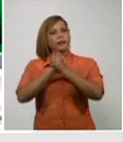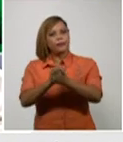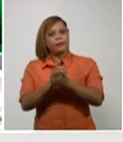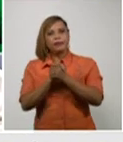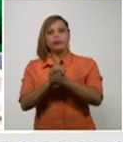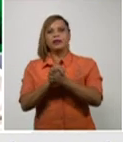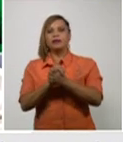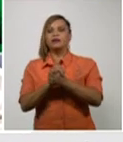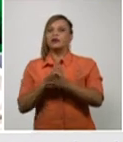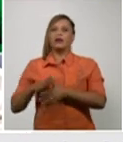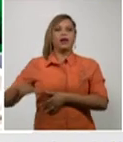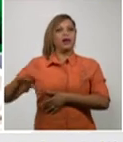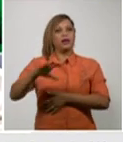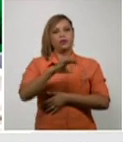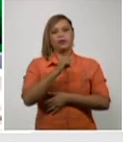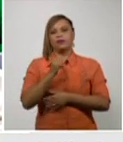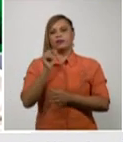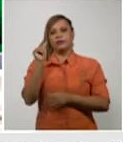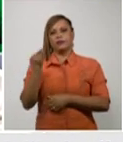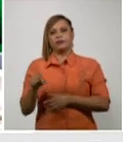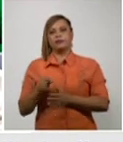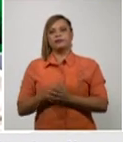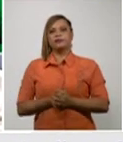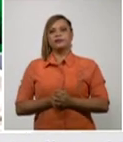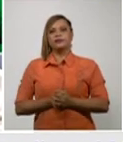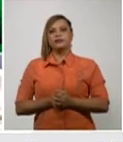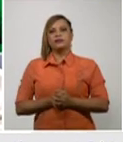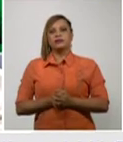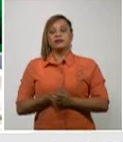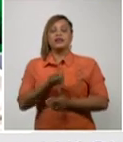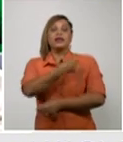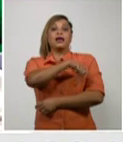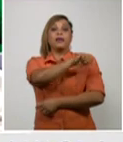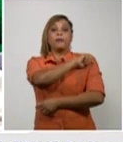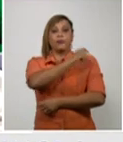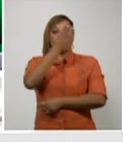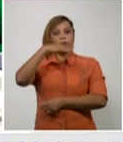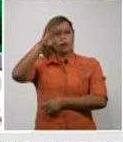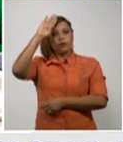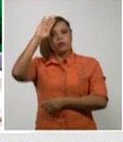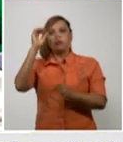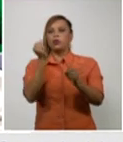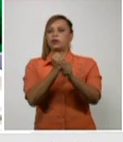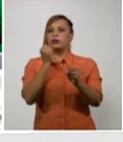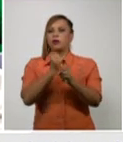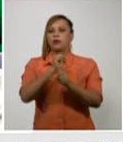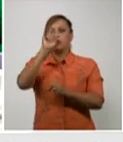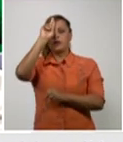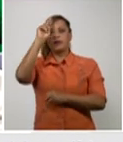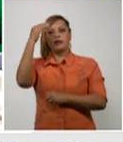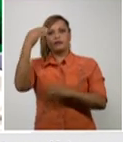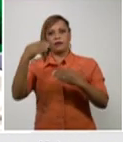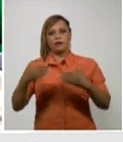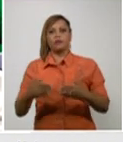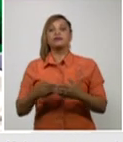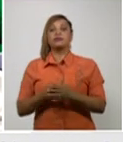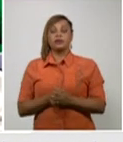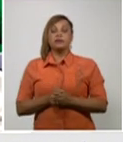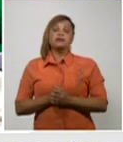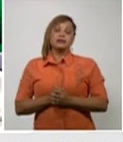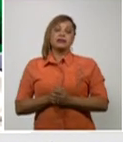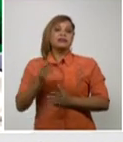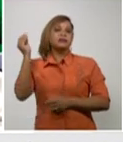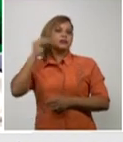amistades y en definitiva al pueblo de Cuba y a los trabajadores de la salud que sabemos que